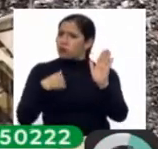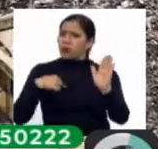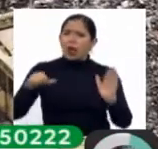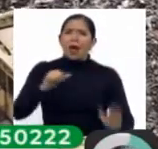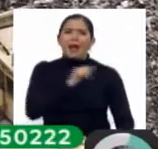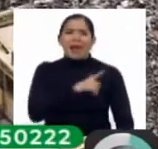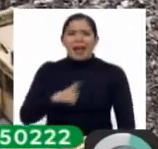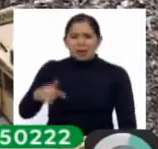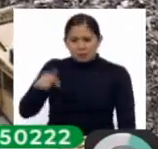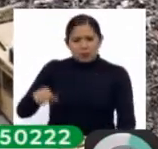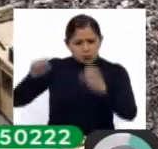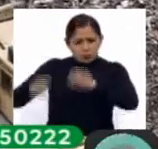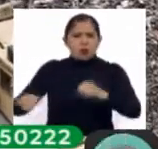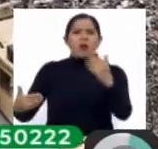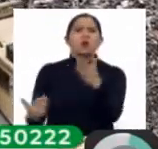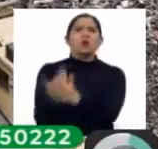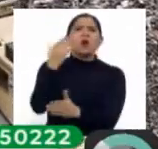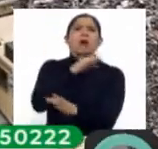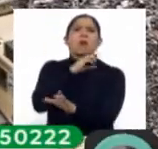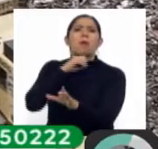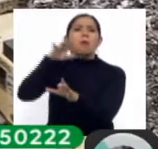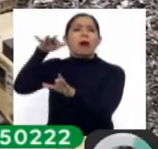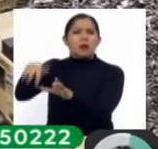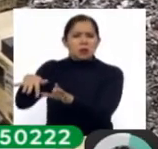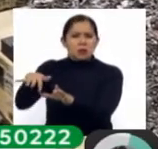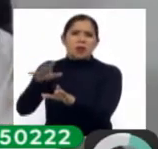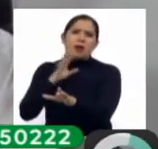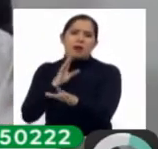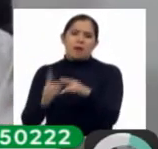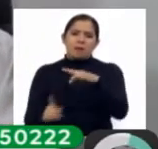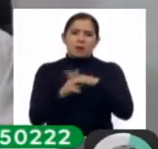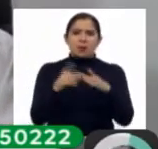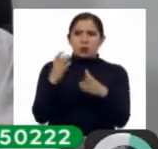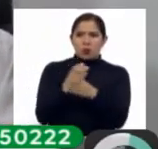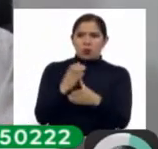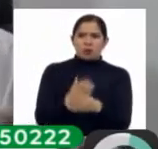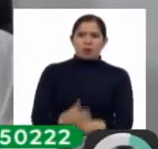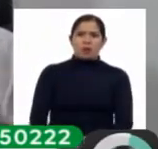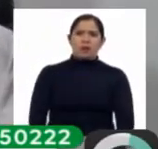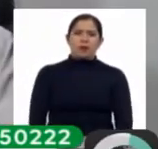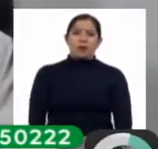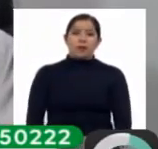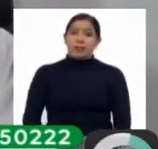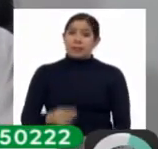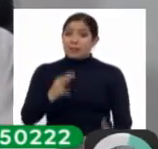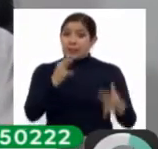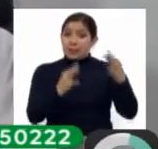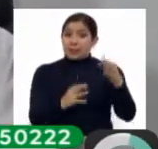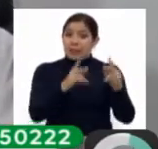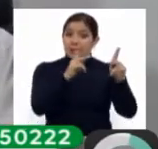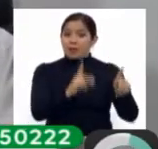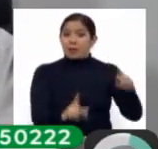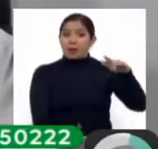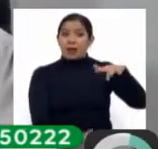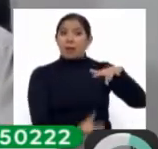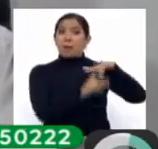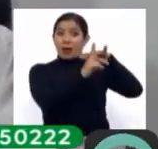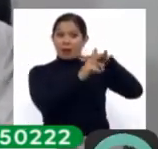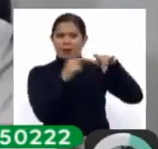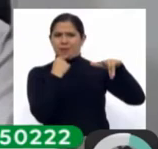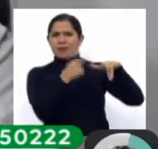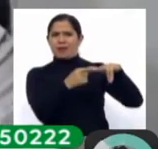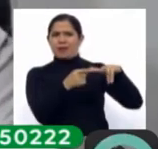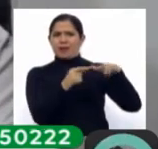paseño como el nuevo relleno sanitario. Eso puede acasear problemas posteriores a la alcaldía